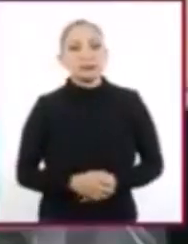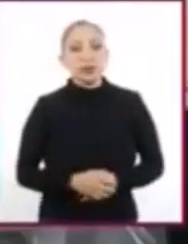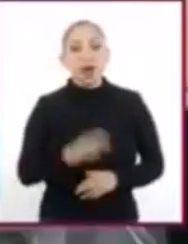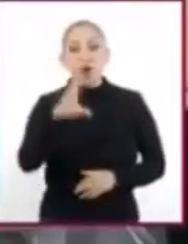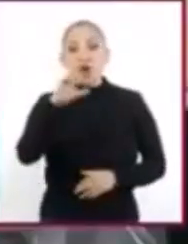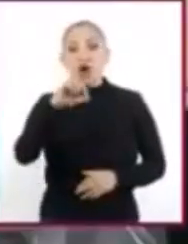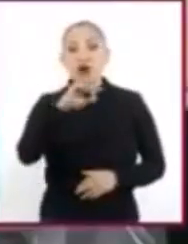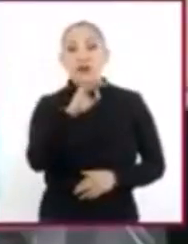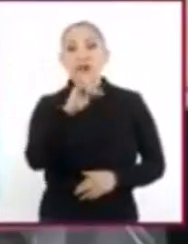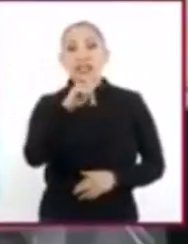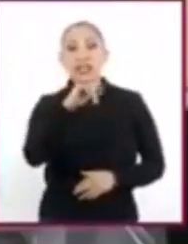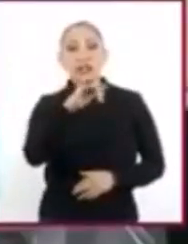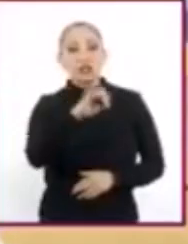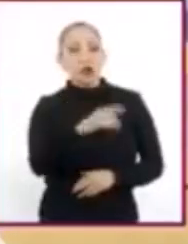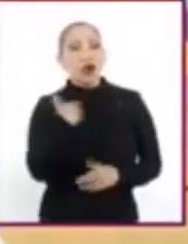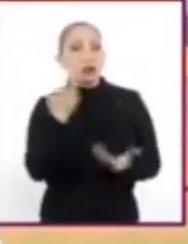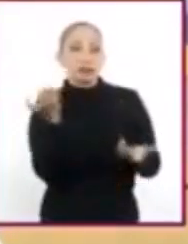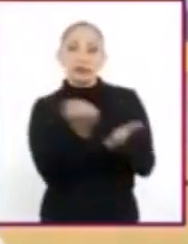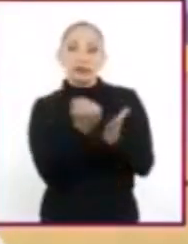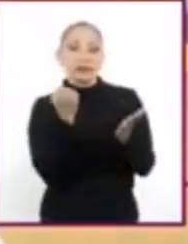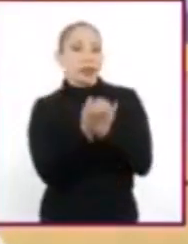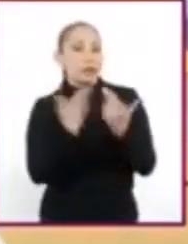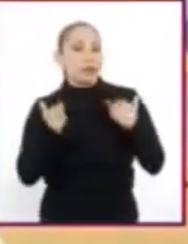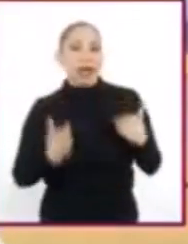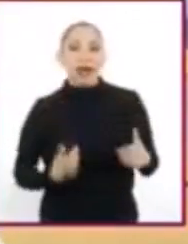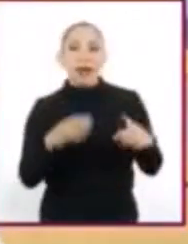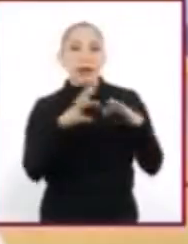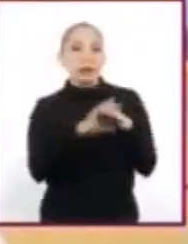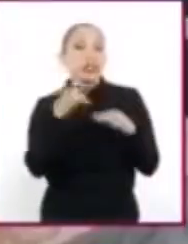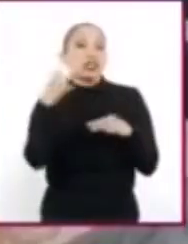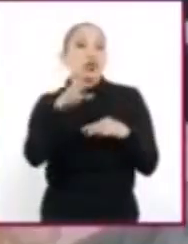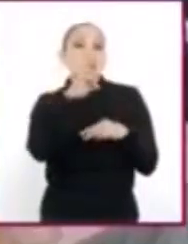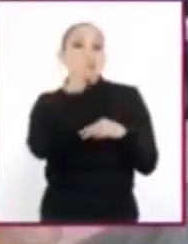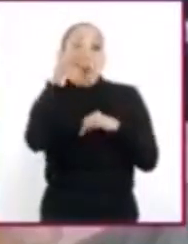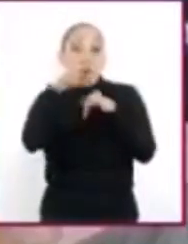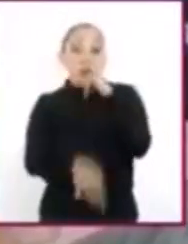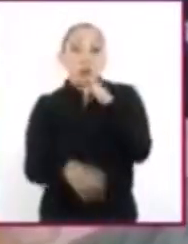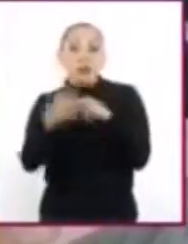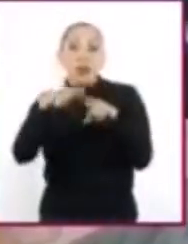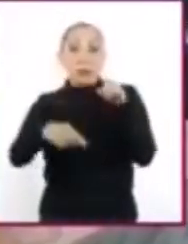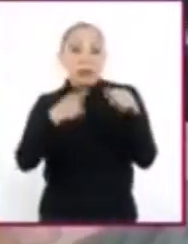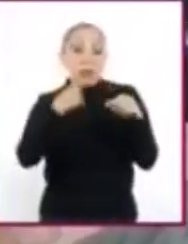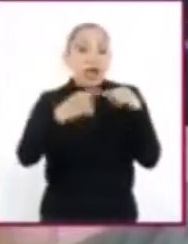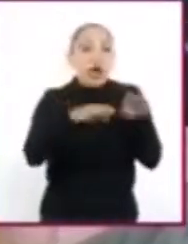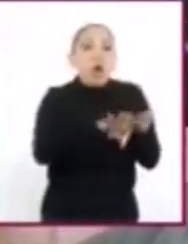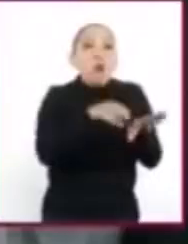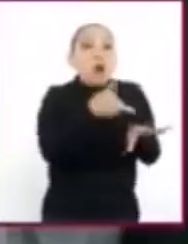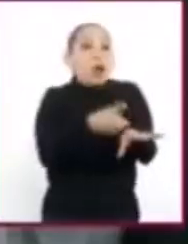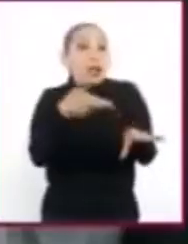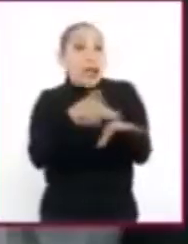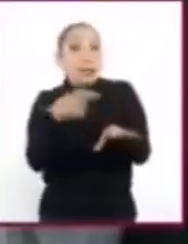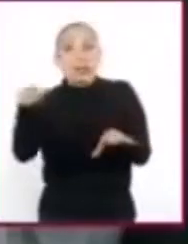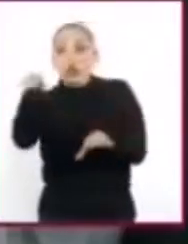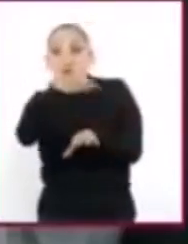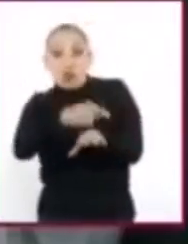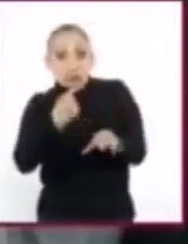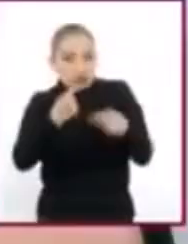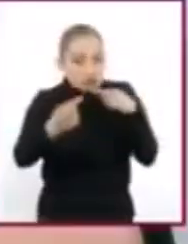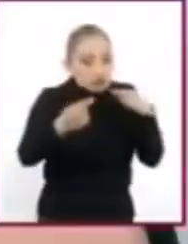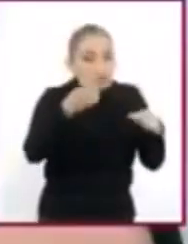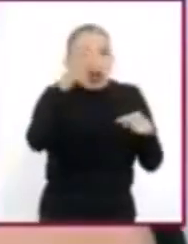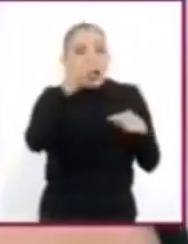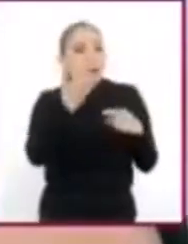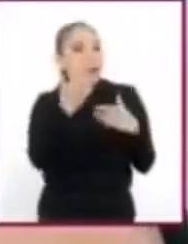conflicto es inherente al comportamiento humano y su desenlace depende de la gestión. Si las estrategias son democráticas, el conflicto se